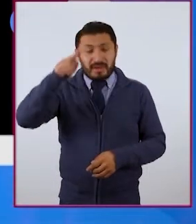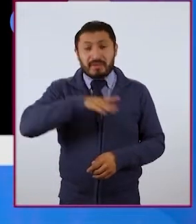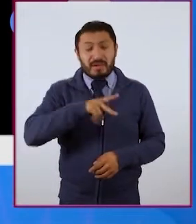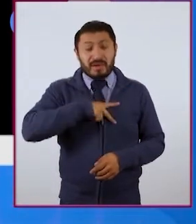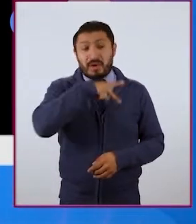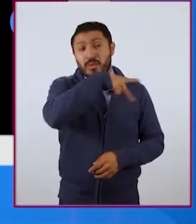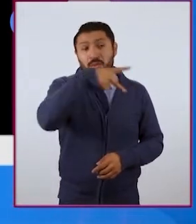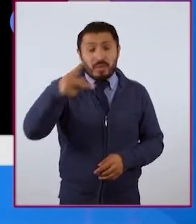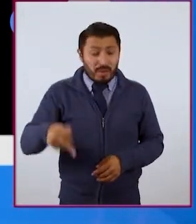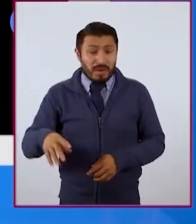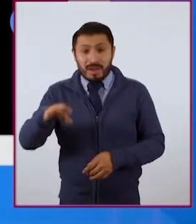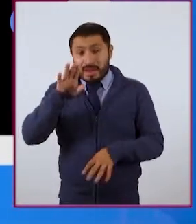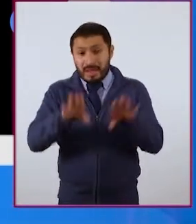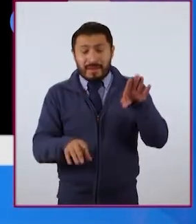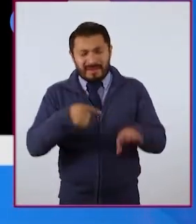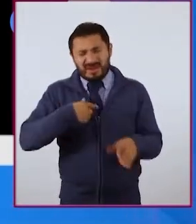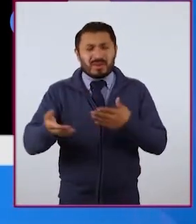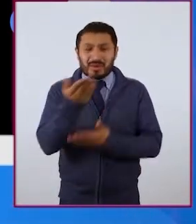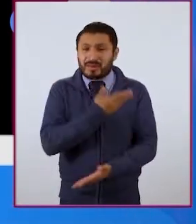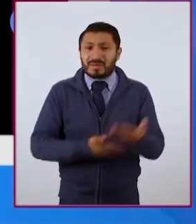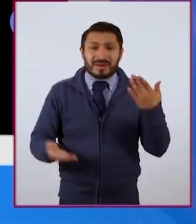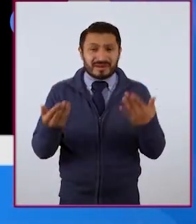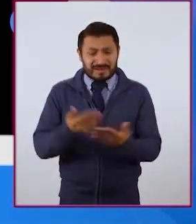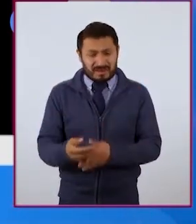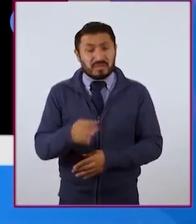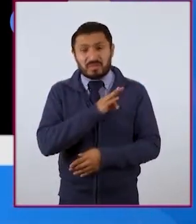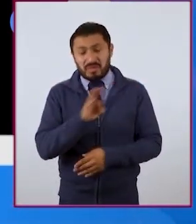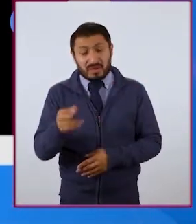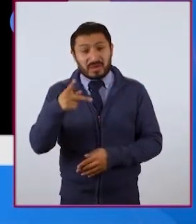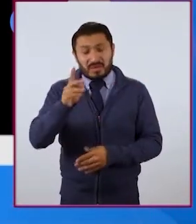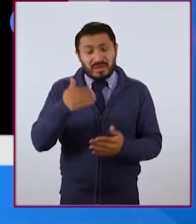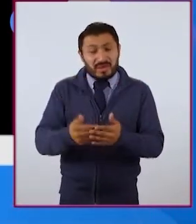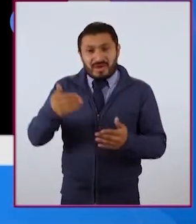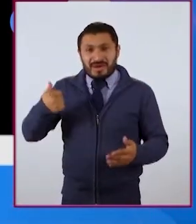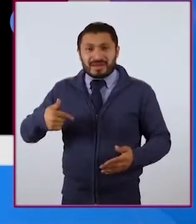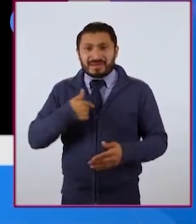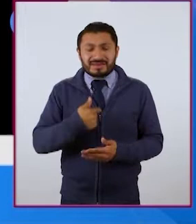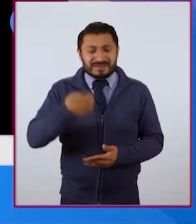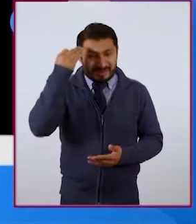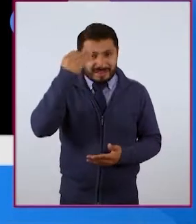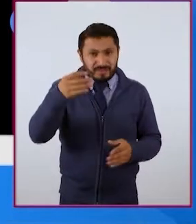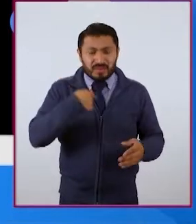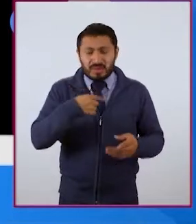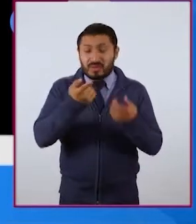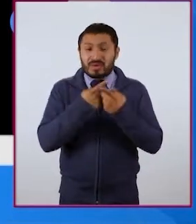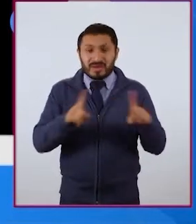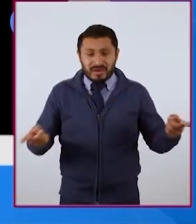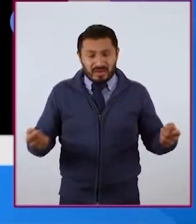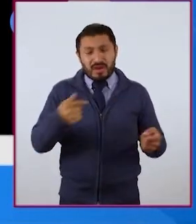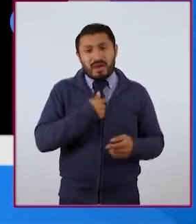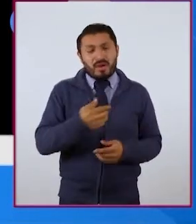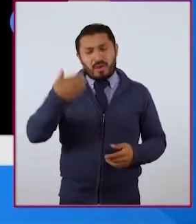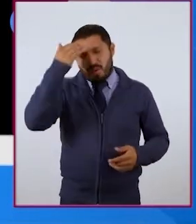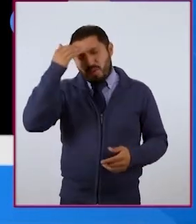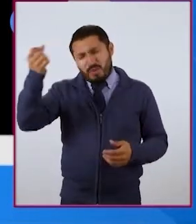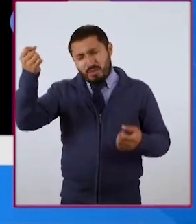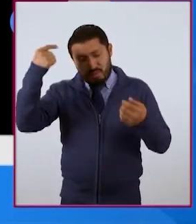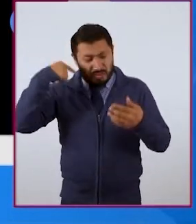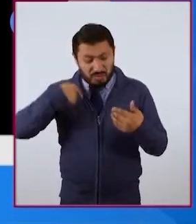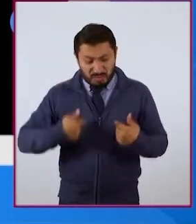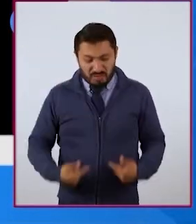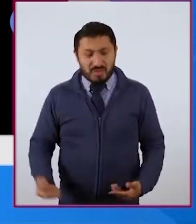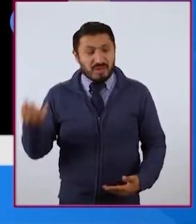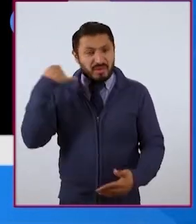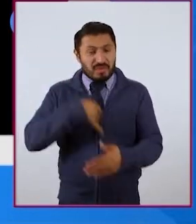yo luego puedo intercambiar con otras personas. Pero yo tuve previamente un momento donde yo los desarrollé, donde yo los profundicé, donde yo